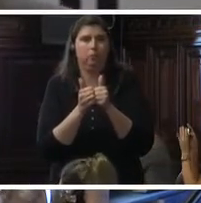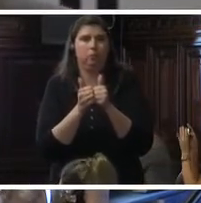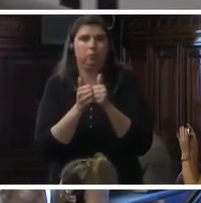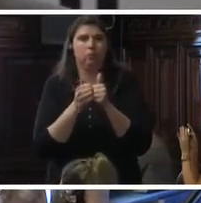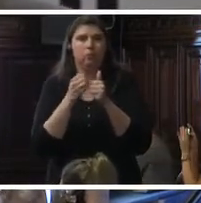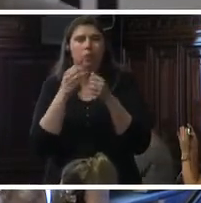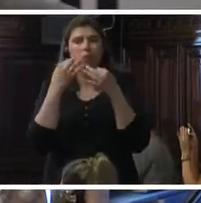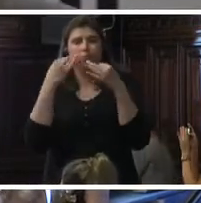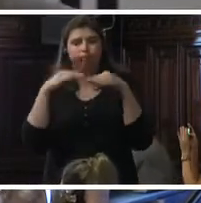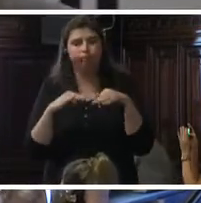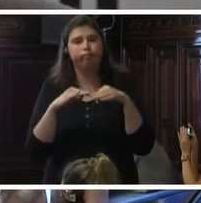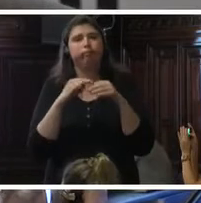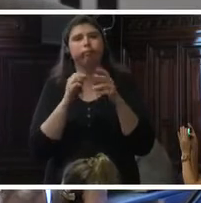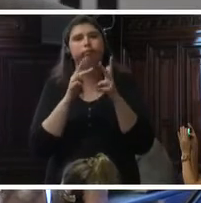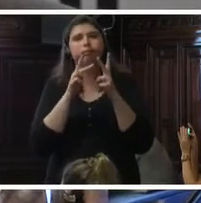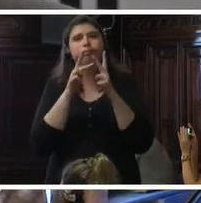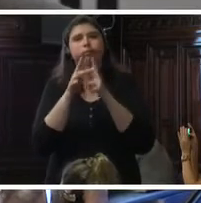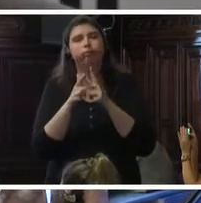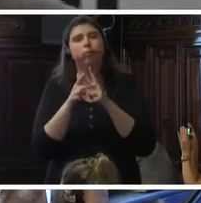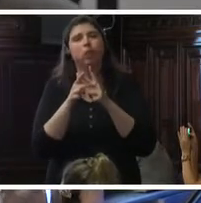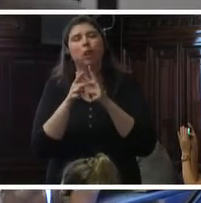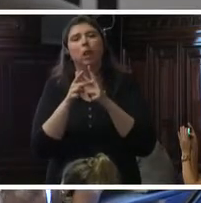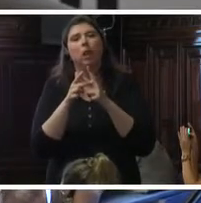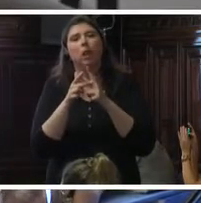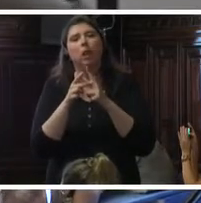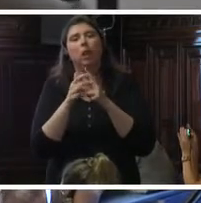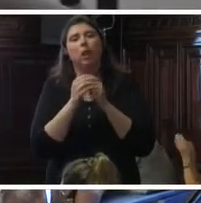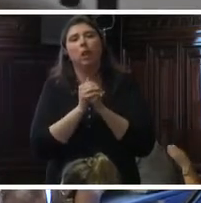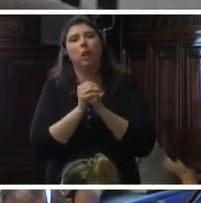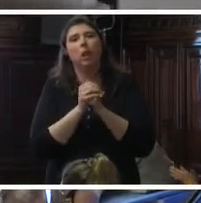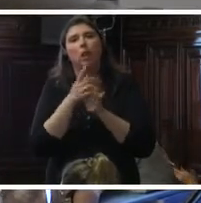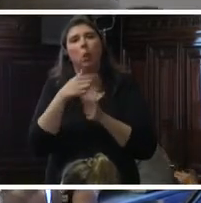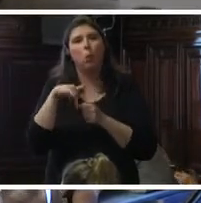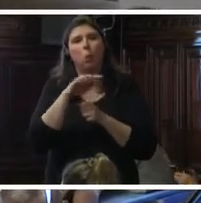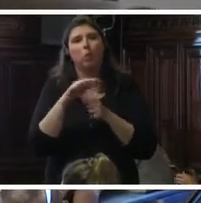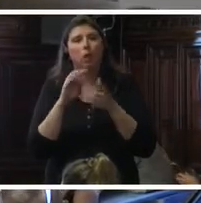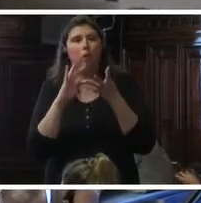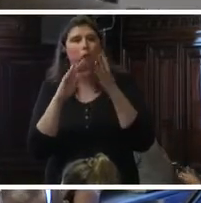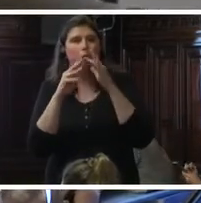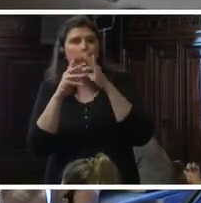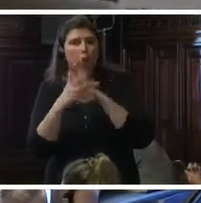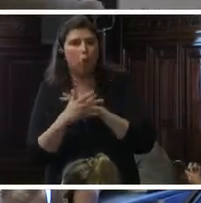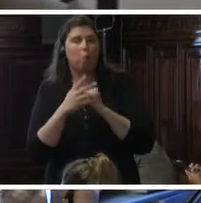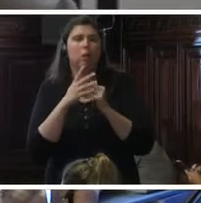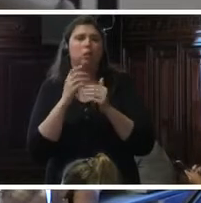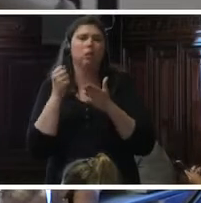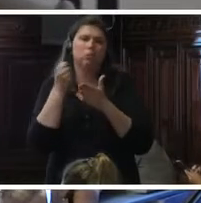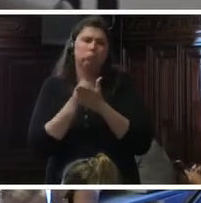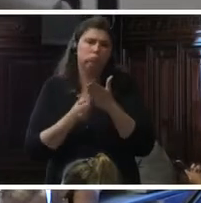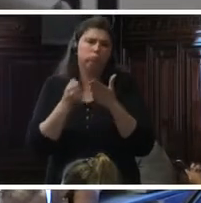recojo como una de nuestras formas de fortalecer